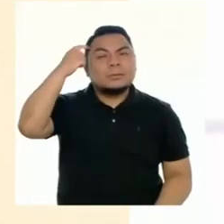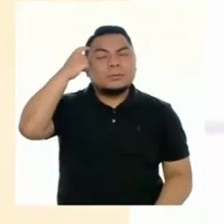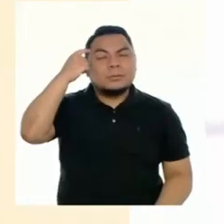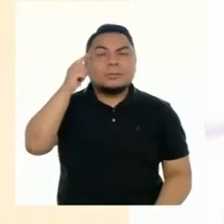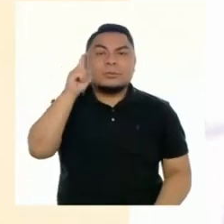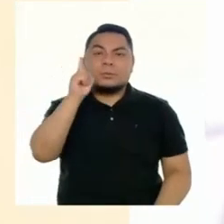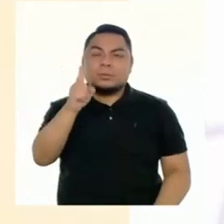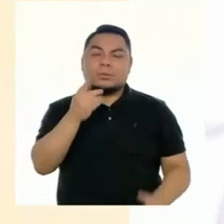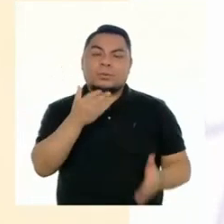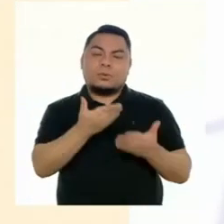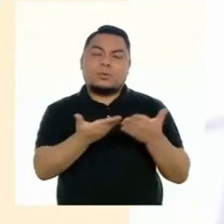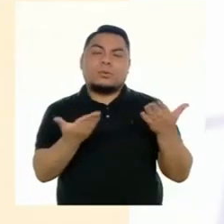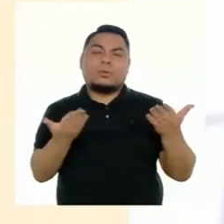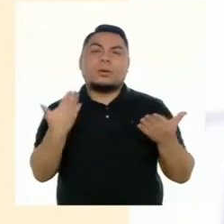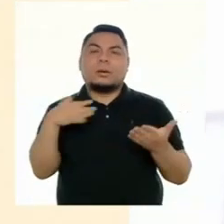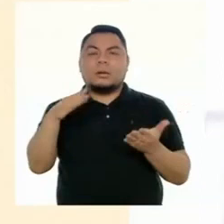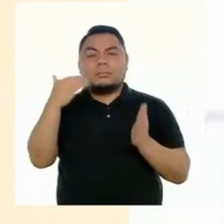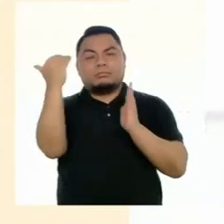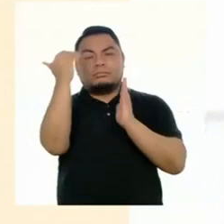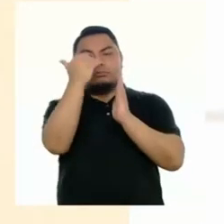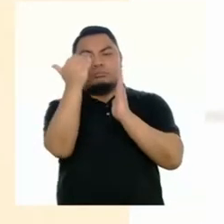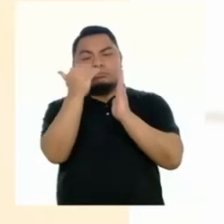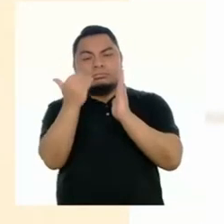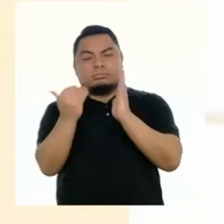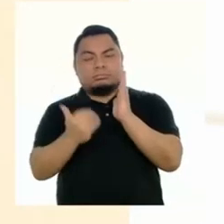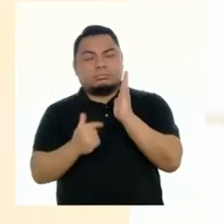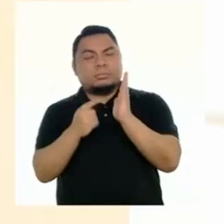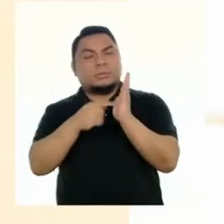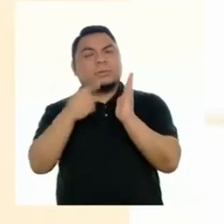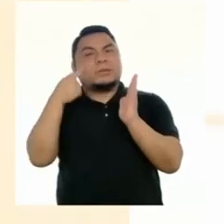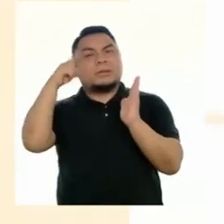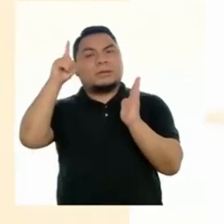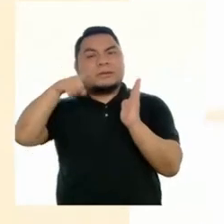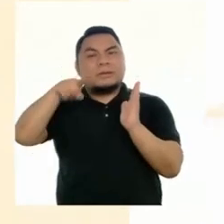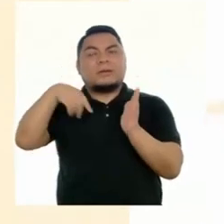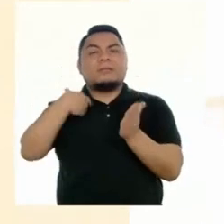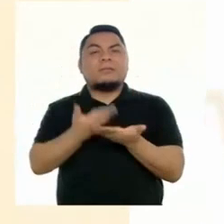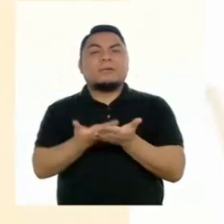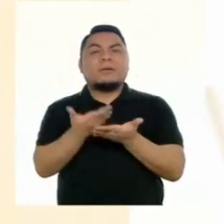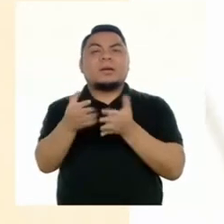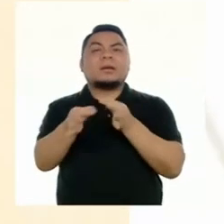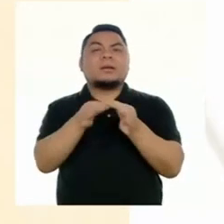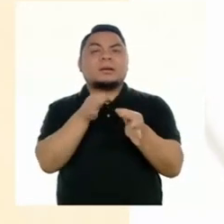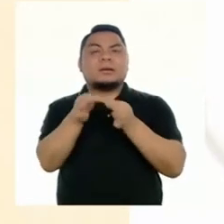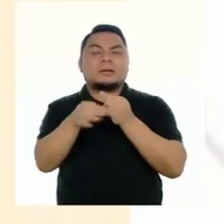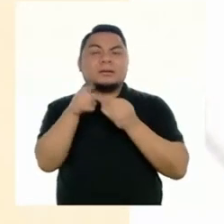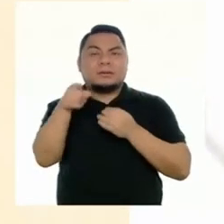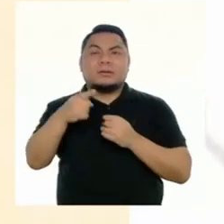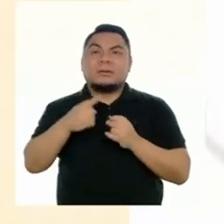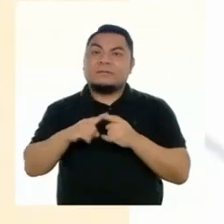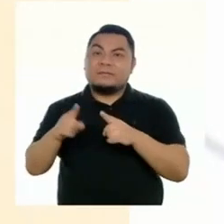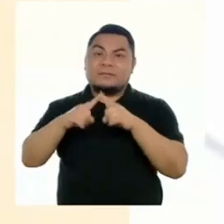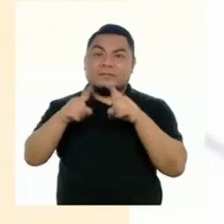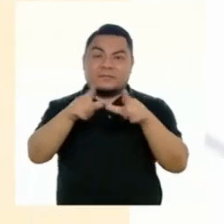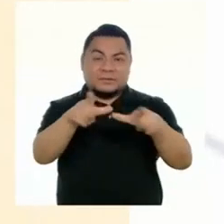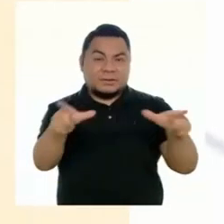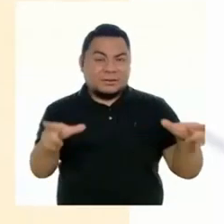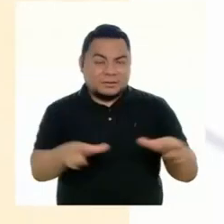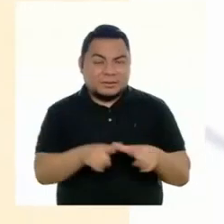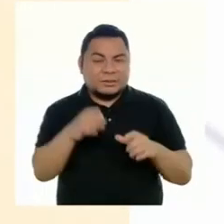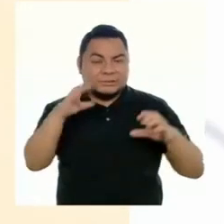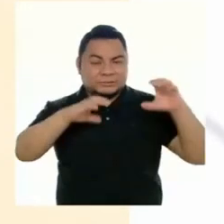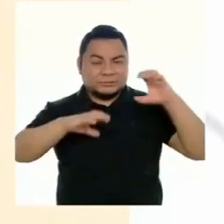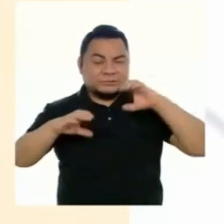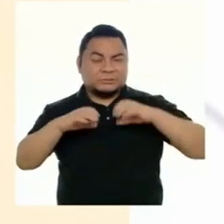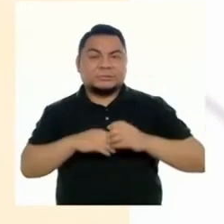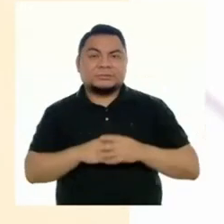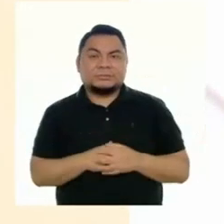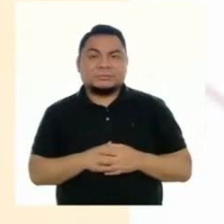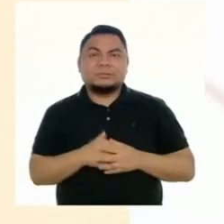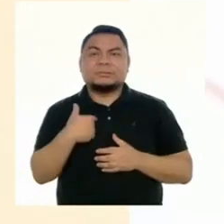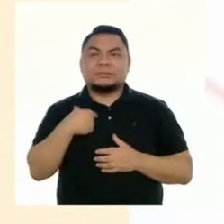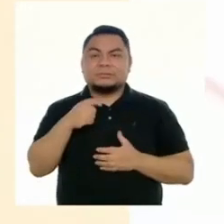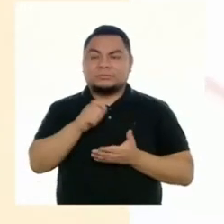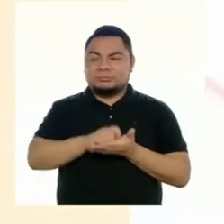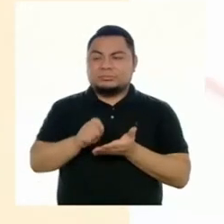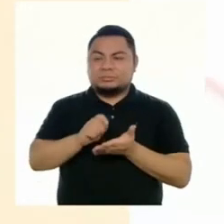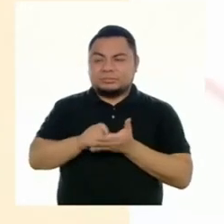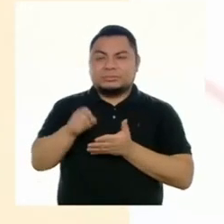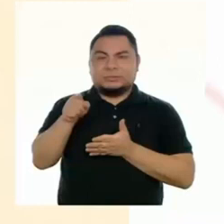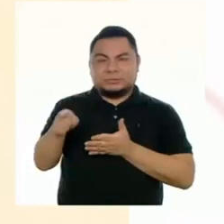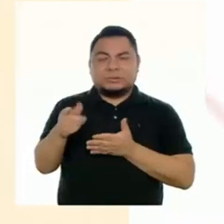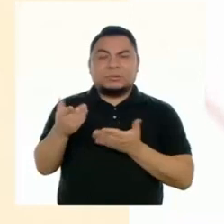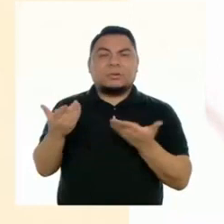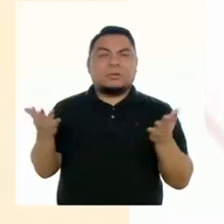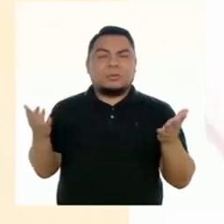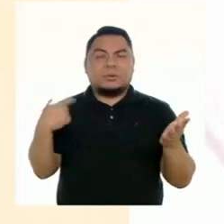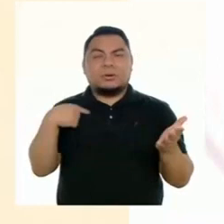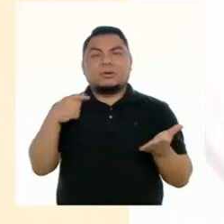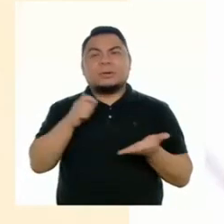en uno de los criterios de la lista de cotejo en que deberíamos plantear argumentos desde los distintos campos y ciencias. Tomaré nota de